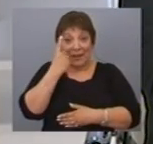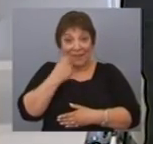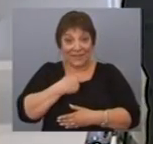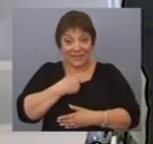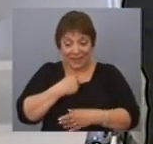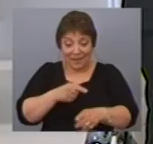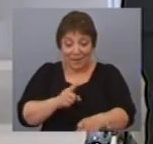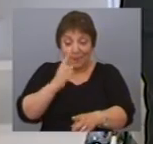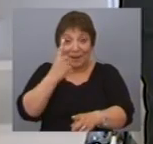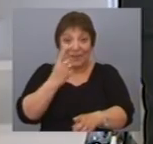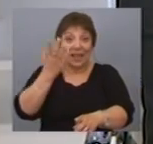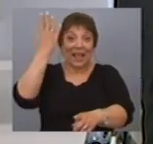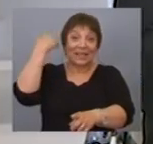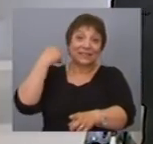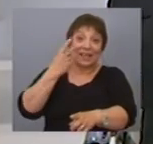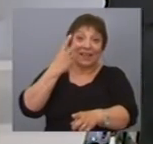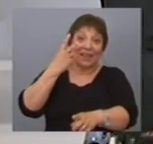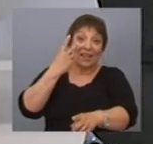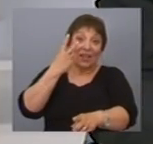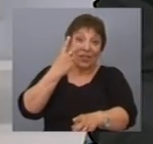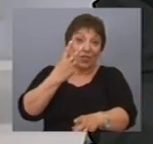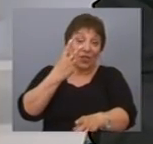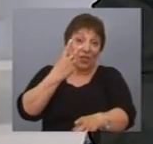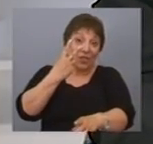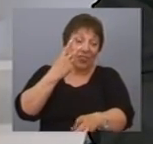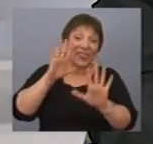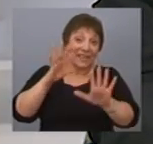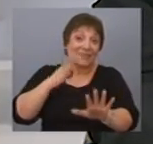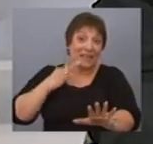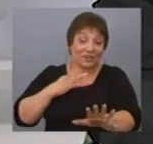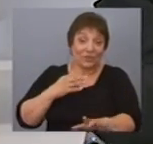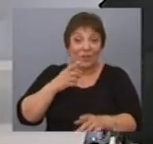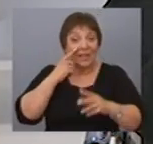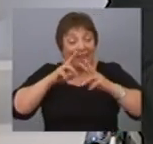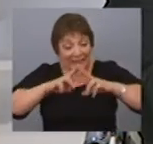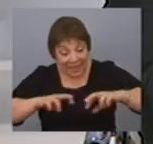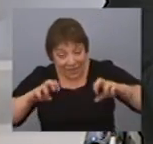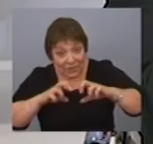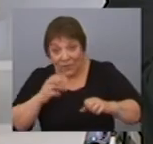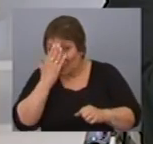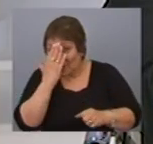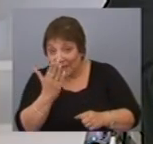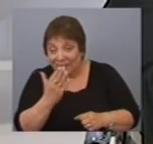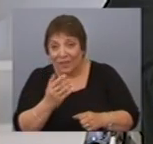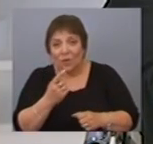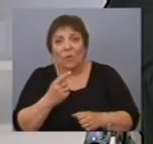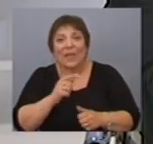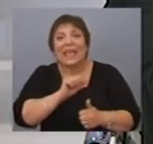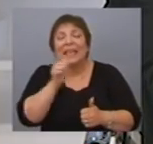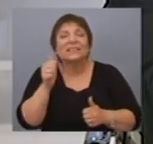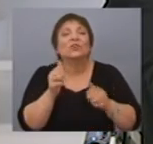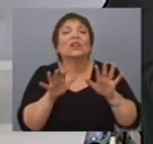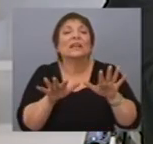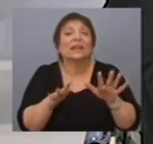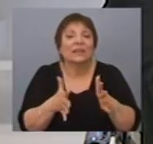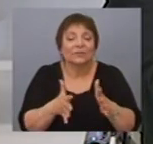Amplistas hace dos décadas. Las investigaciones han mostrado que el Frente Amplio fue muy exitoso en términos